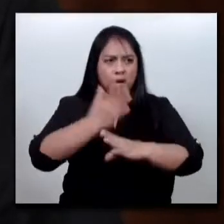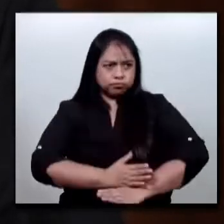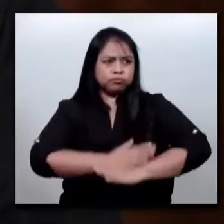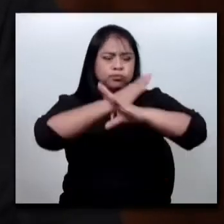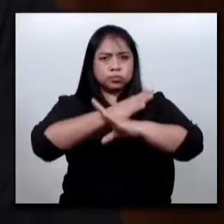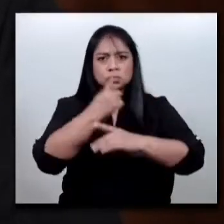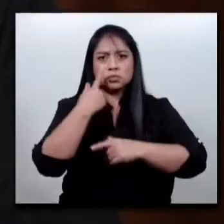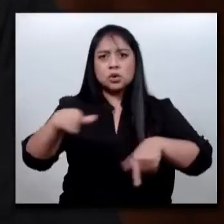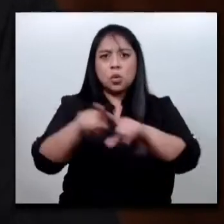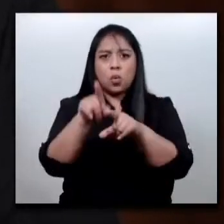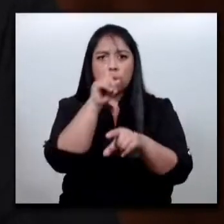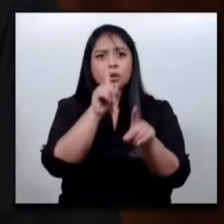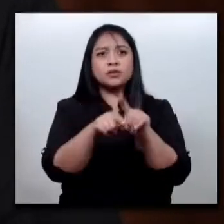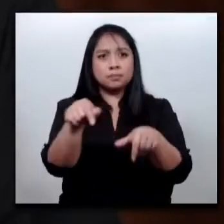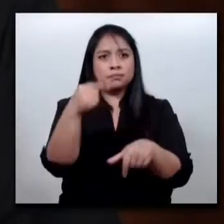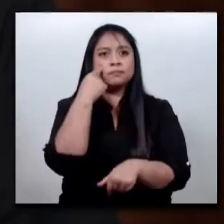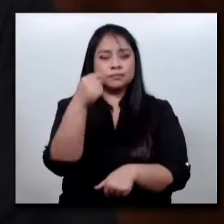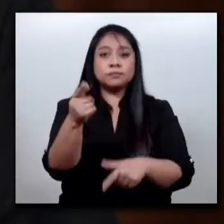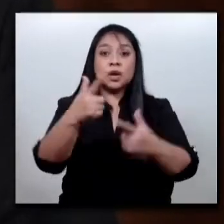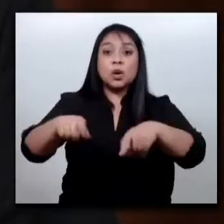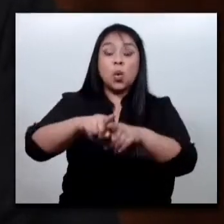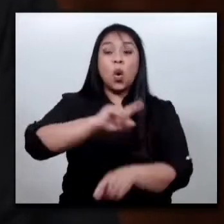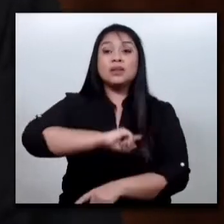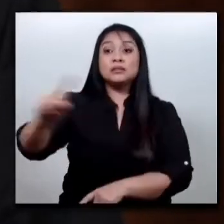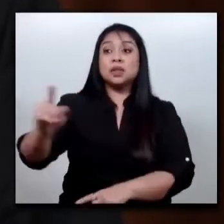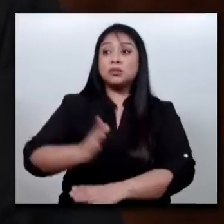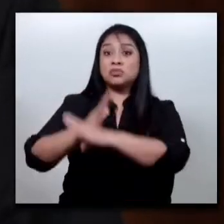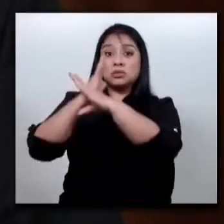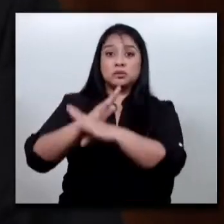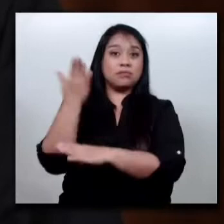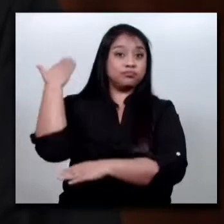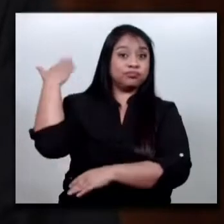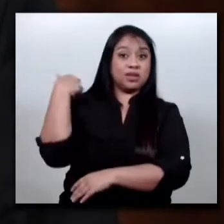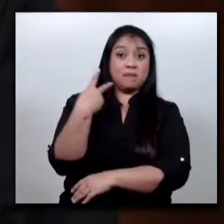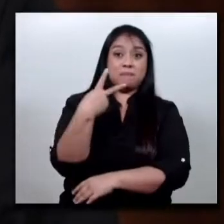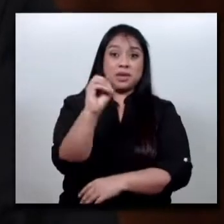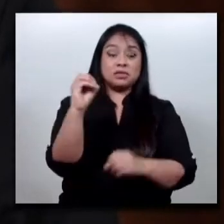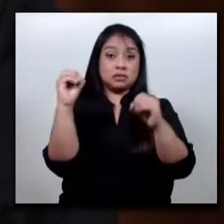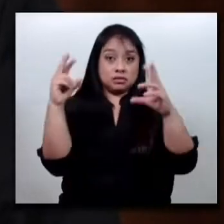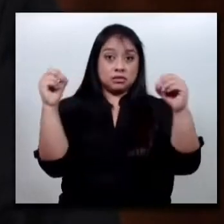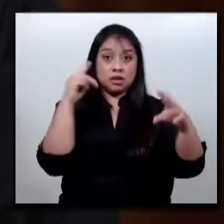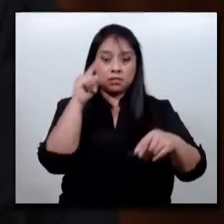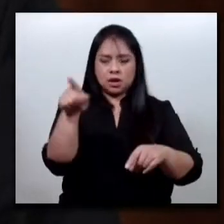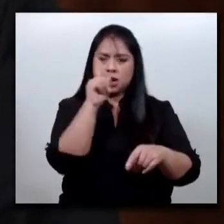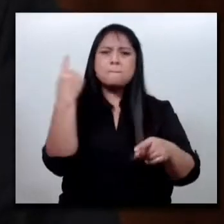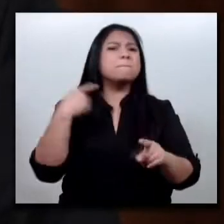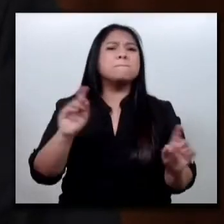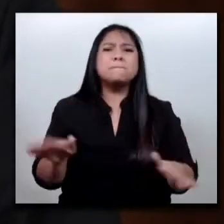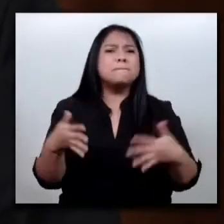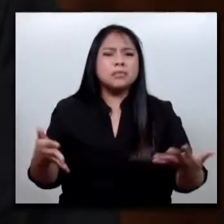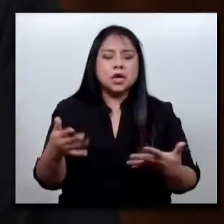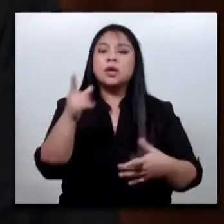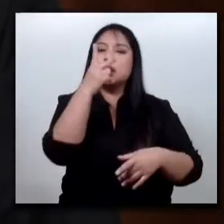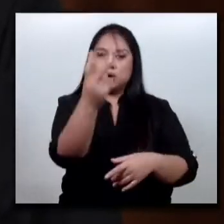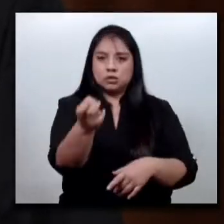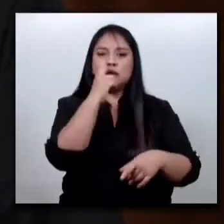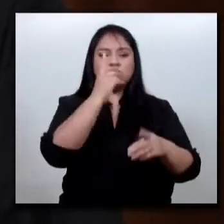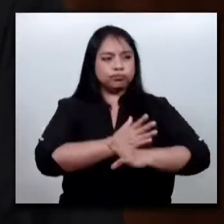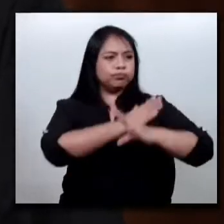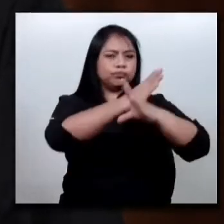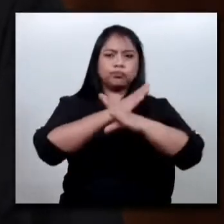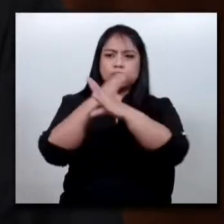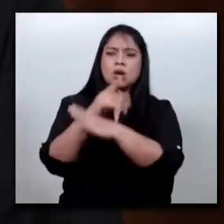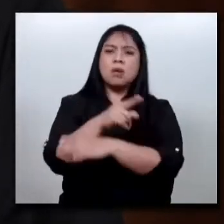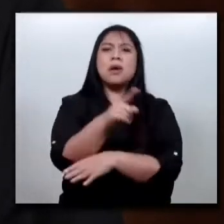que se encuentran bajo estado de sitio desde el pasado 20 de diciembre, con el fin de restaurar la seguridad y devolver la tranquilidad a los habitantes,